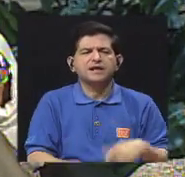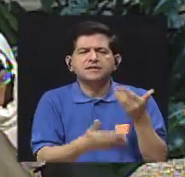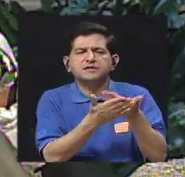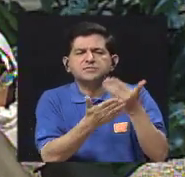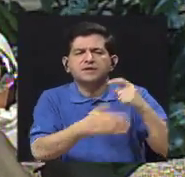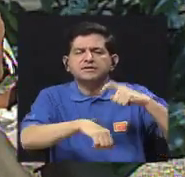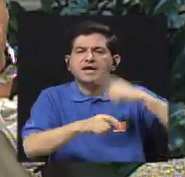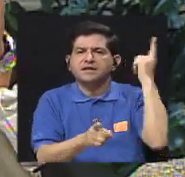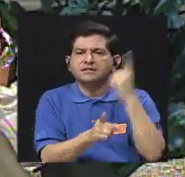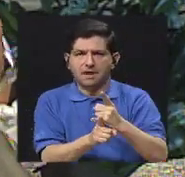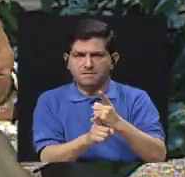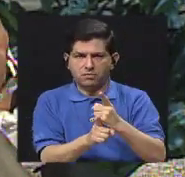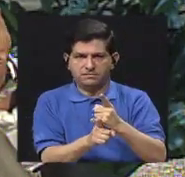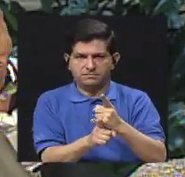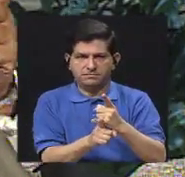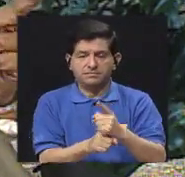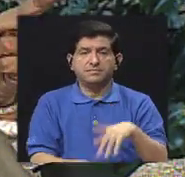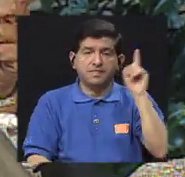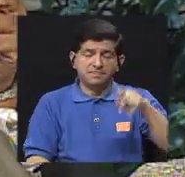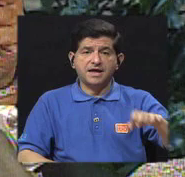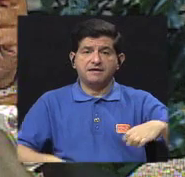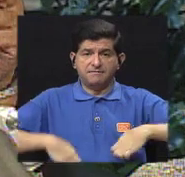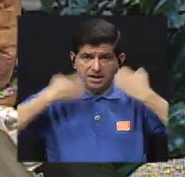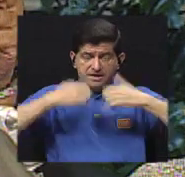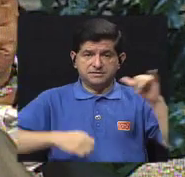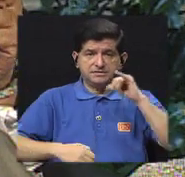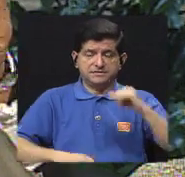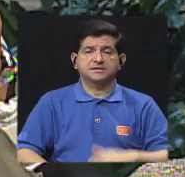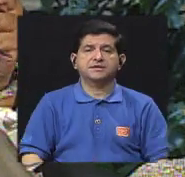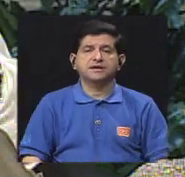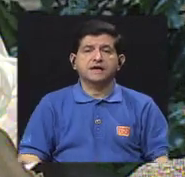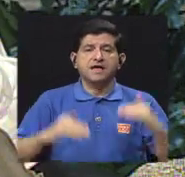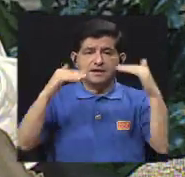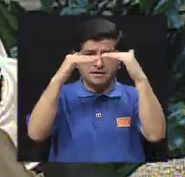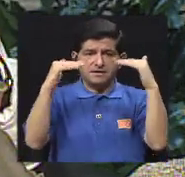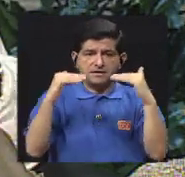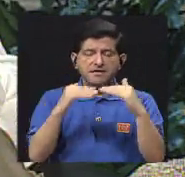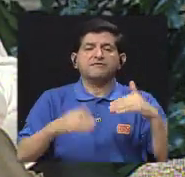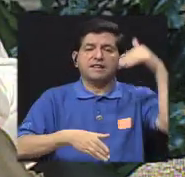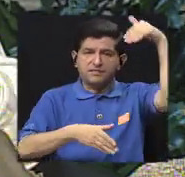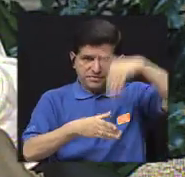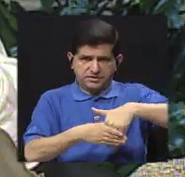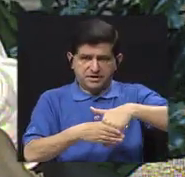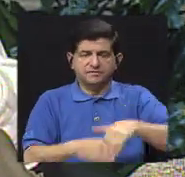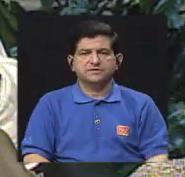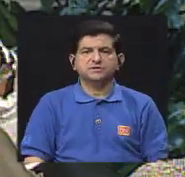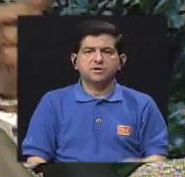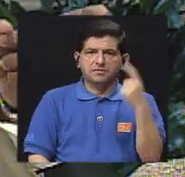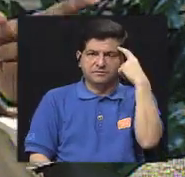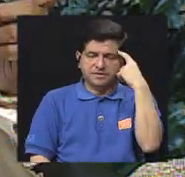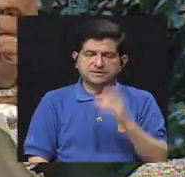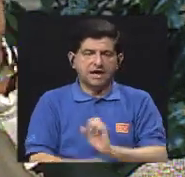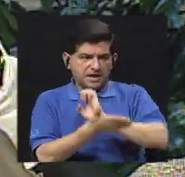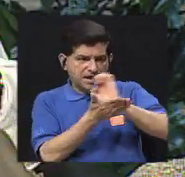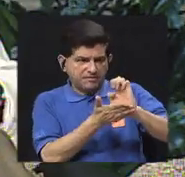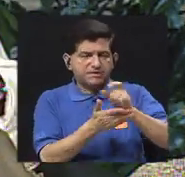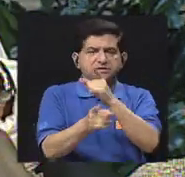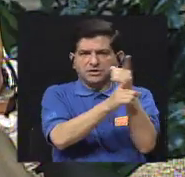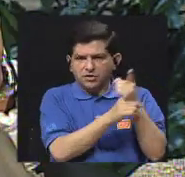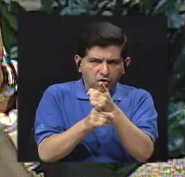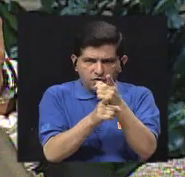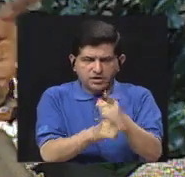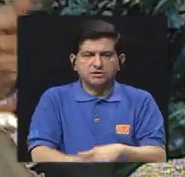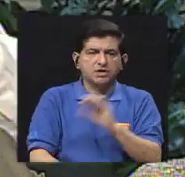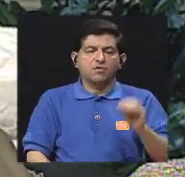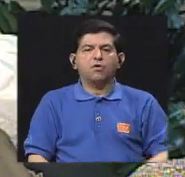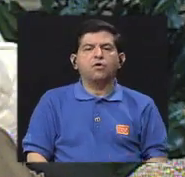tiempo. Deberían también existir niveles de intervención, ya sea preventivo, correctivo